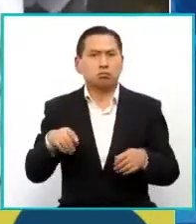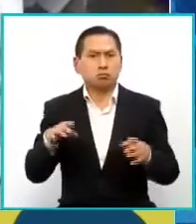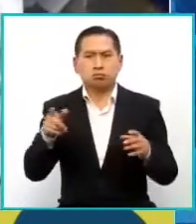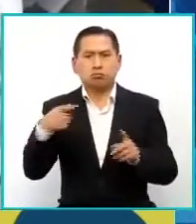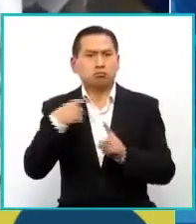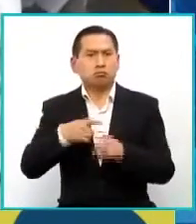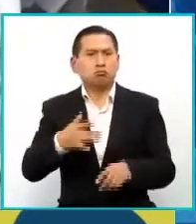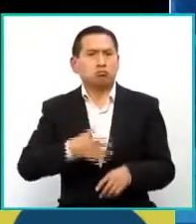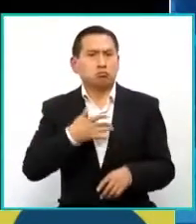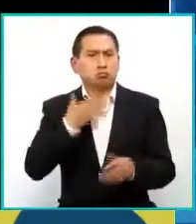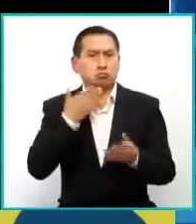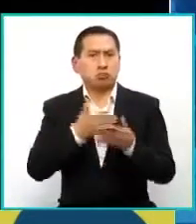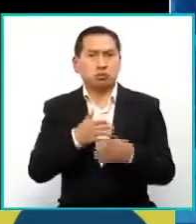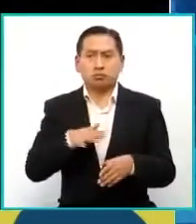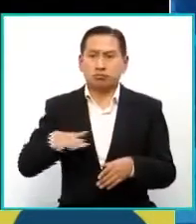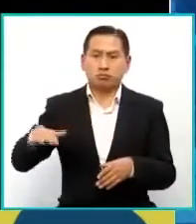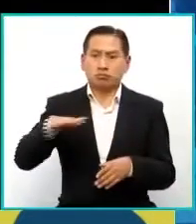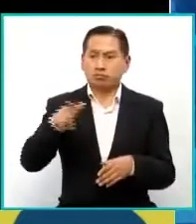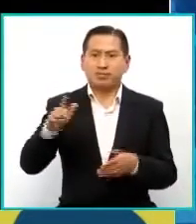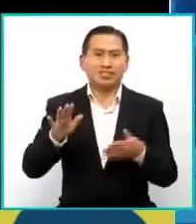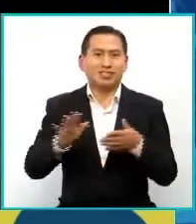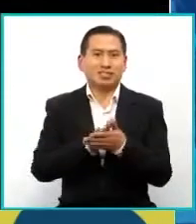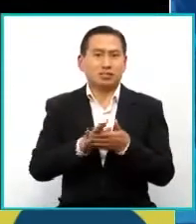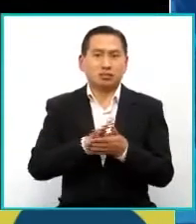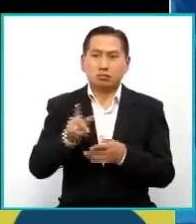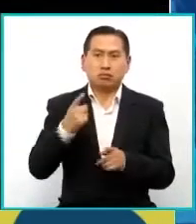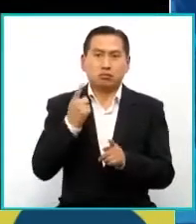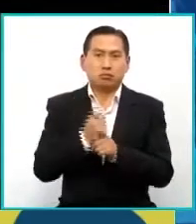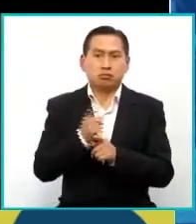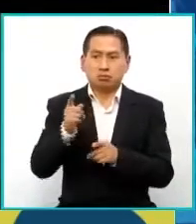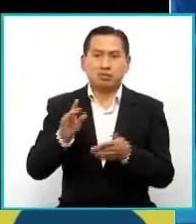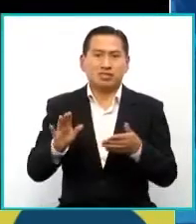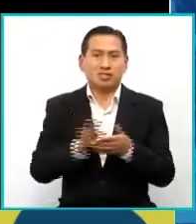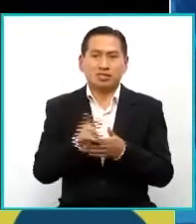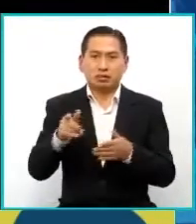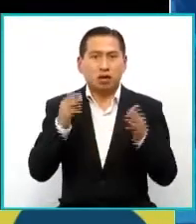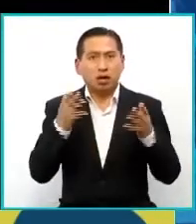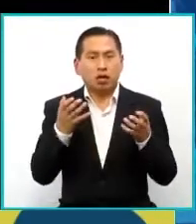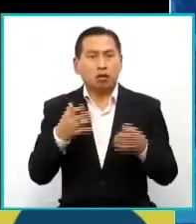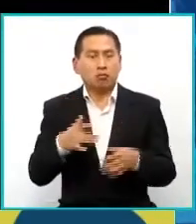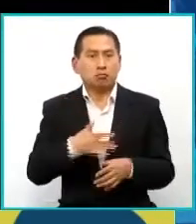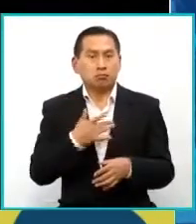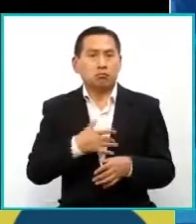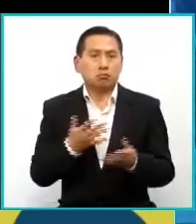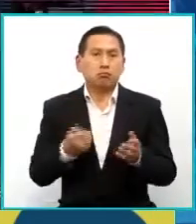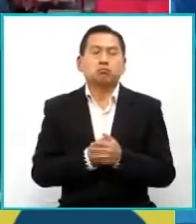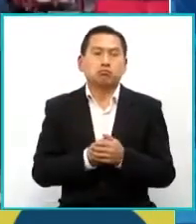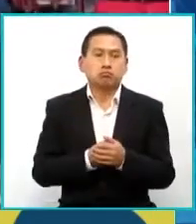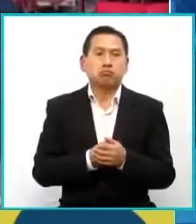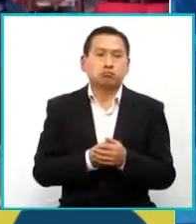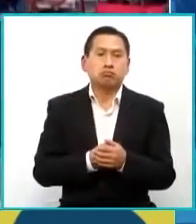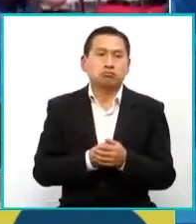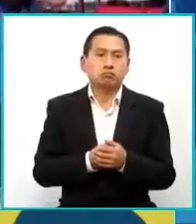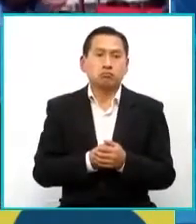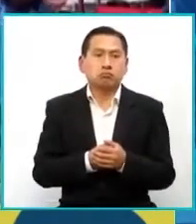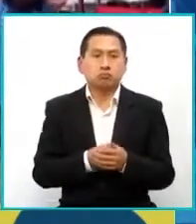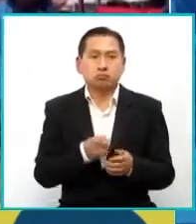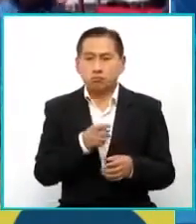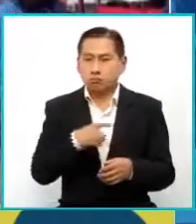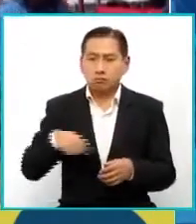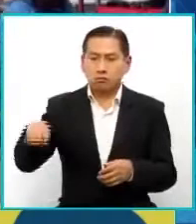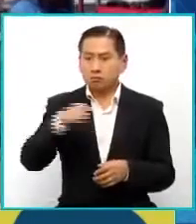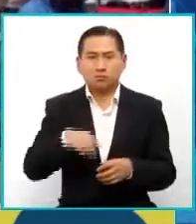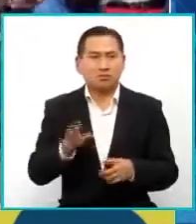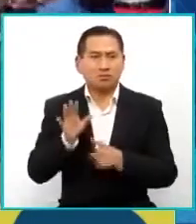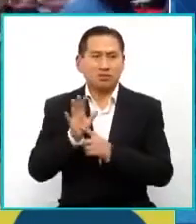bien. Es un espacio muy lindo el del Fame Cine, que es un festival de cine de mujeres. Entonces, el ámbito en el que